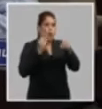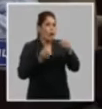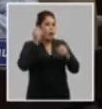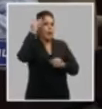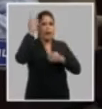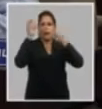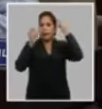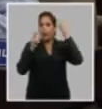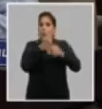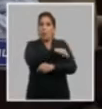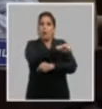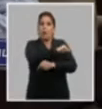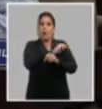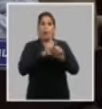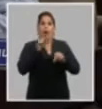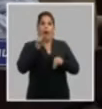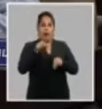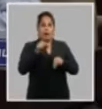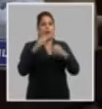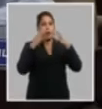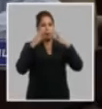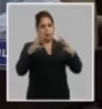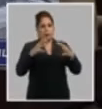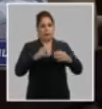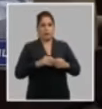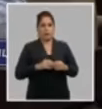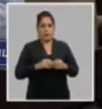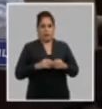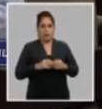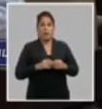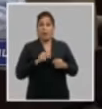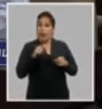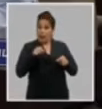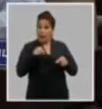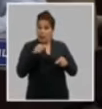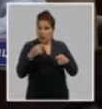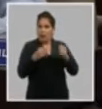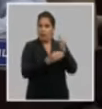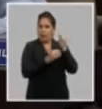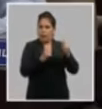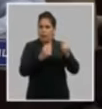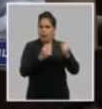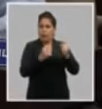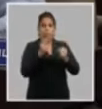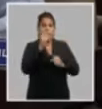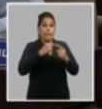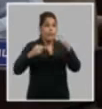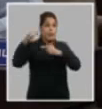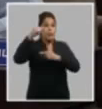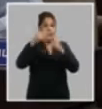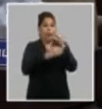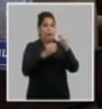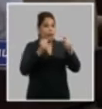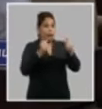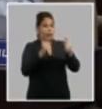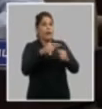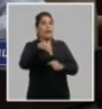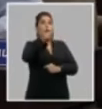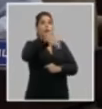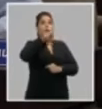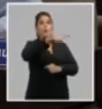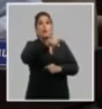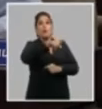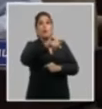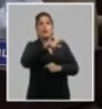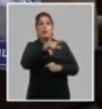porque nuestro pueblo tiene grandes expectativas para eso tenemos mucha fortaleza la principal fortaleza son ustedes